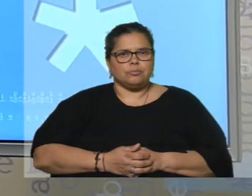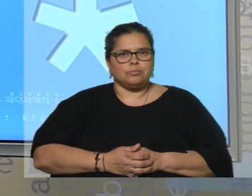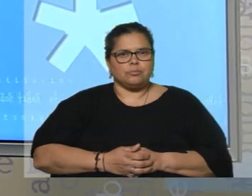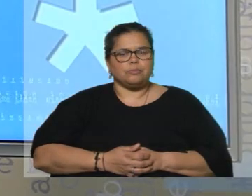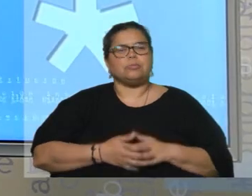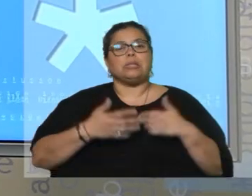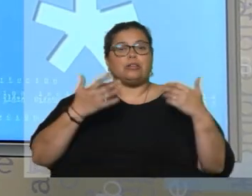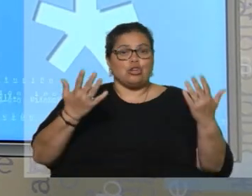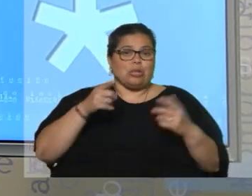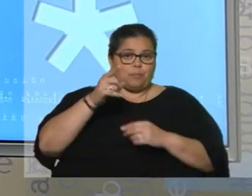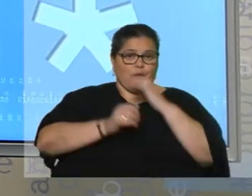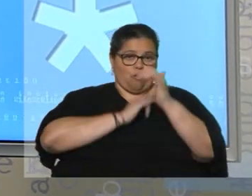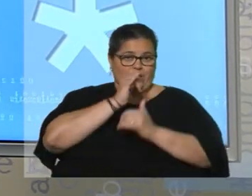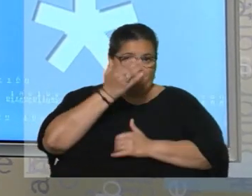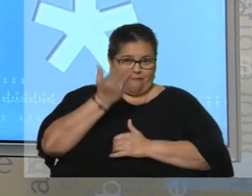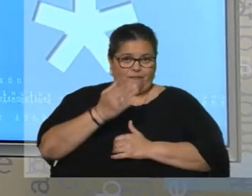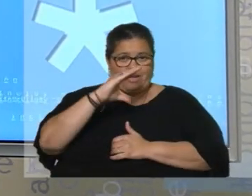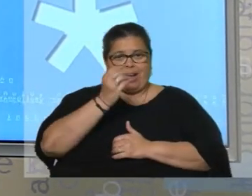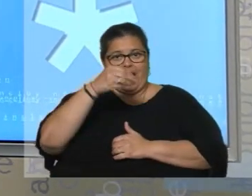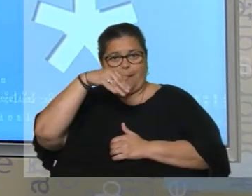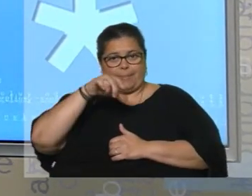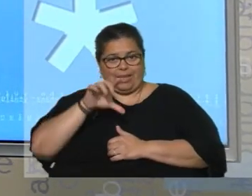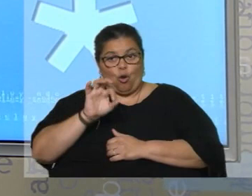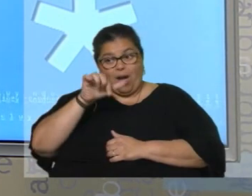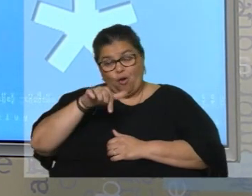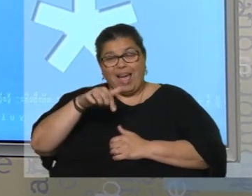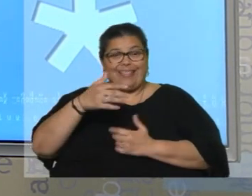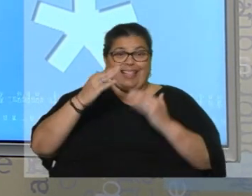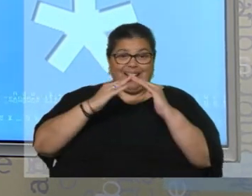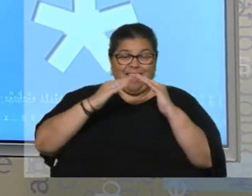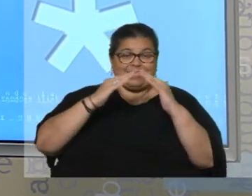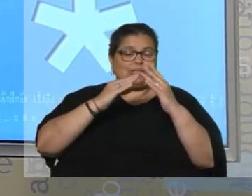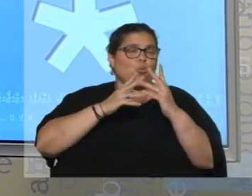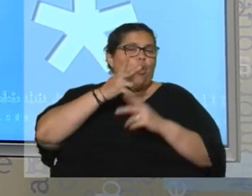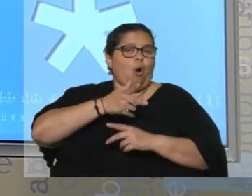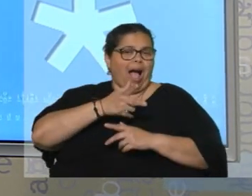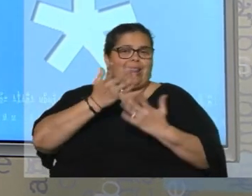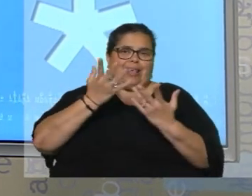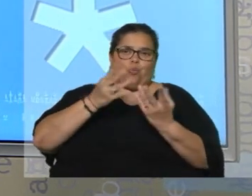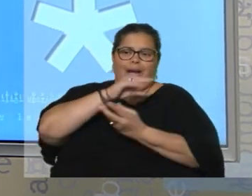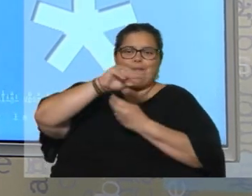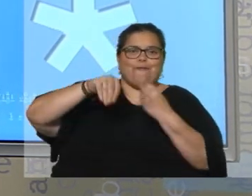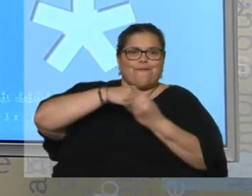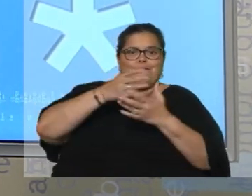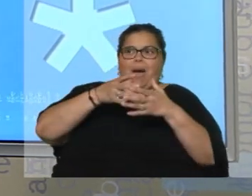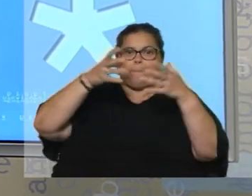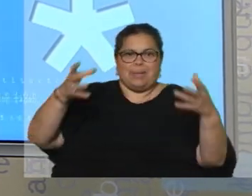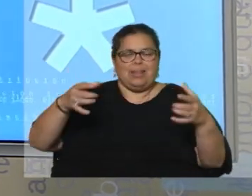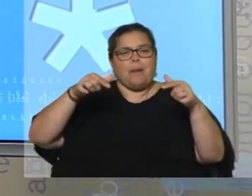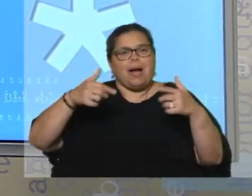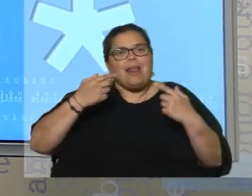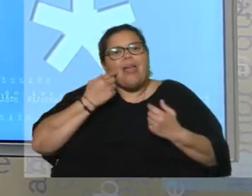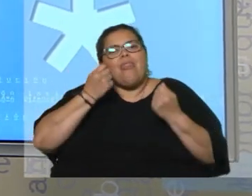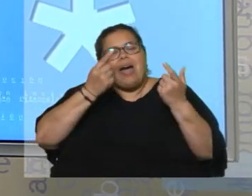Y tal como contaba Camilo, este lugar se transformó en un hogar, y ese hogar en una familia, que lo que busca de alguna manera es dar una